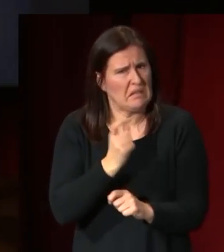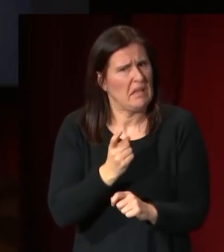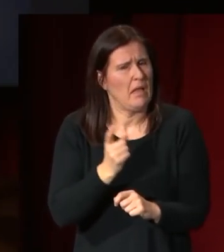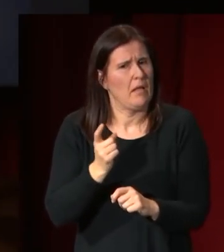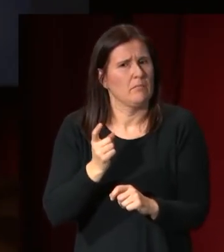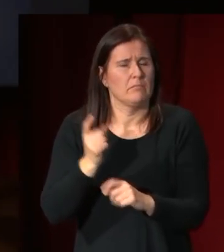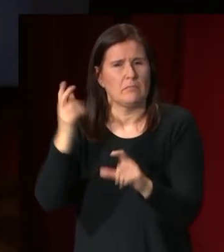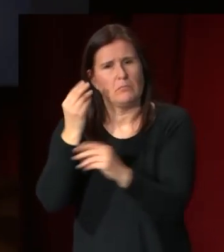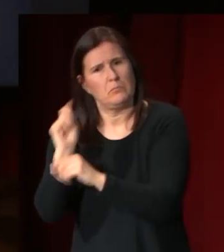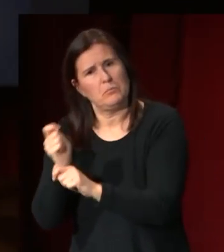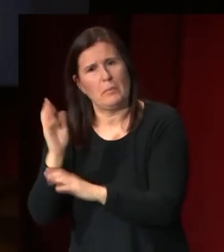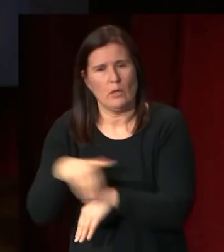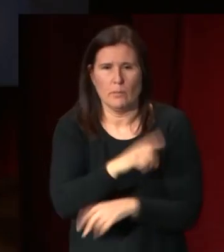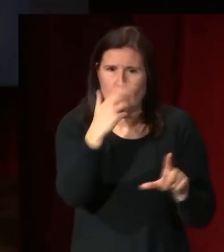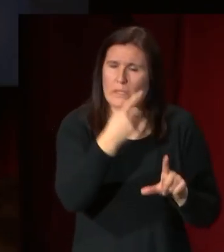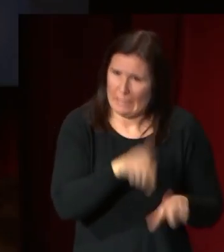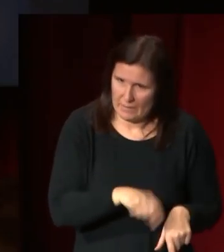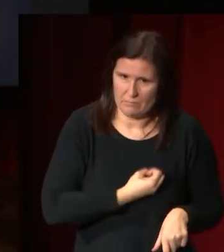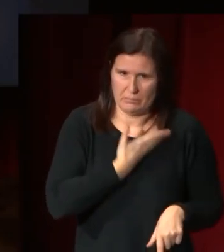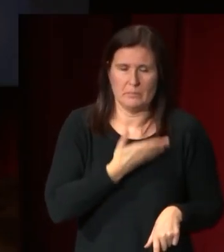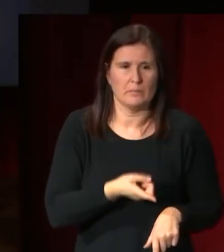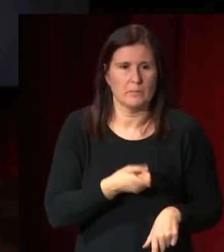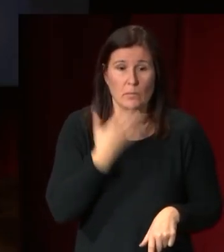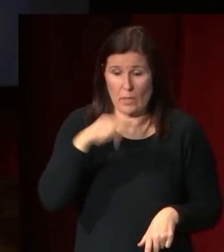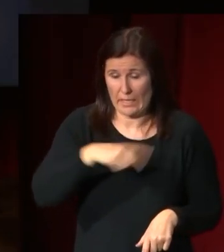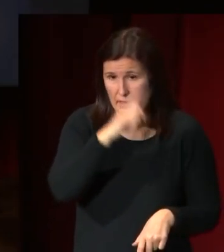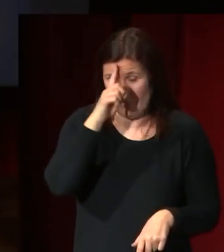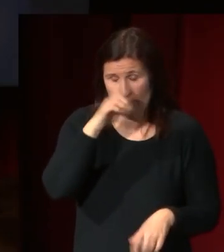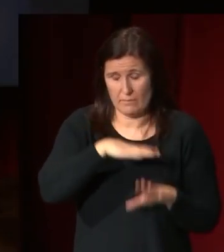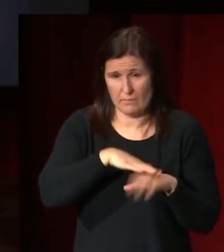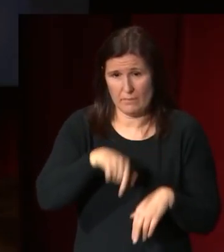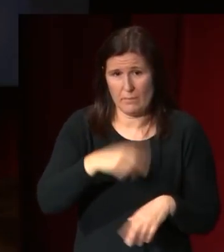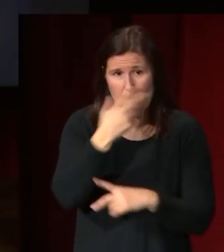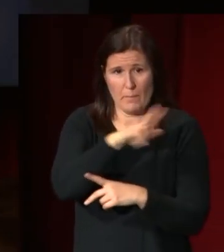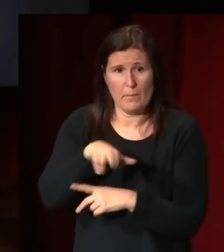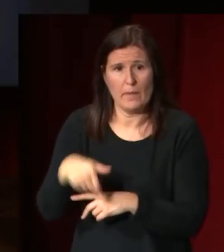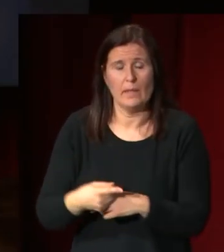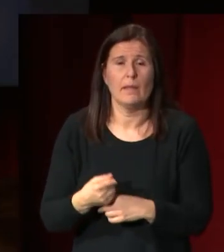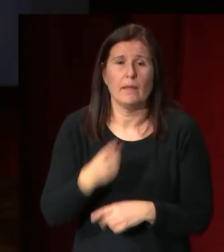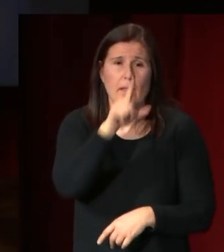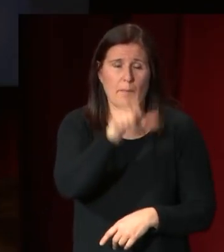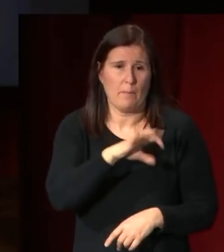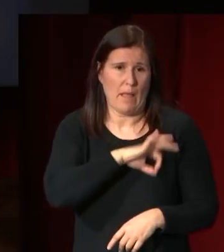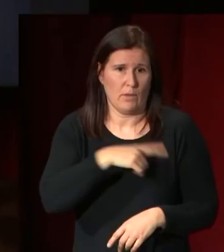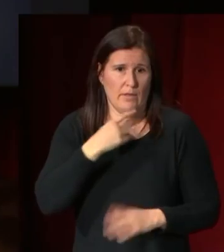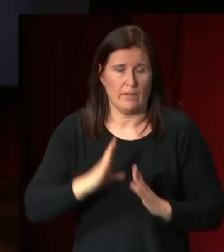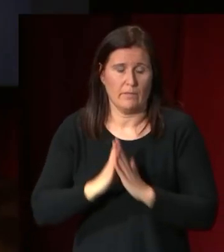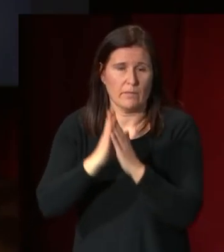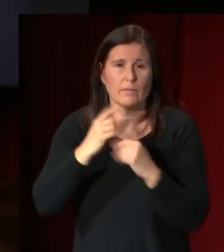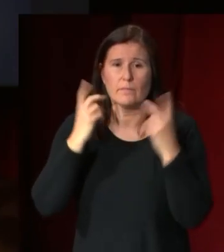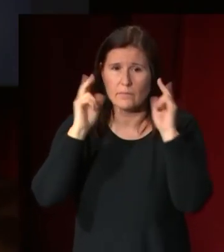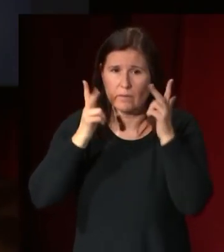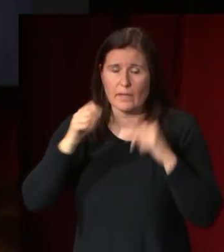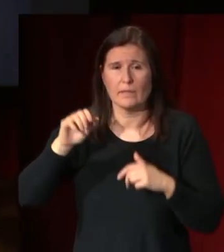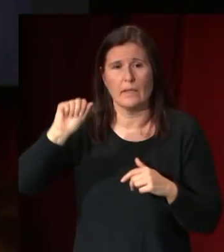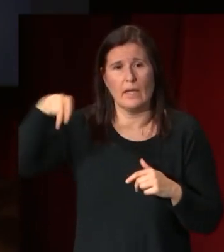y de la pintura de hecho pues por ejemplo aquí en el Prado tenemos la Madonna de Frangelico que fue una de las obras que él